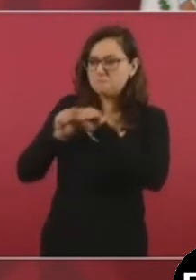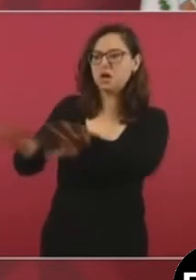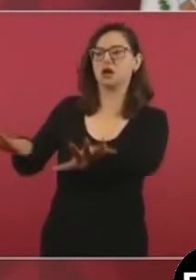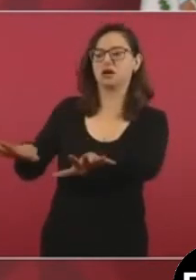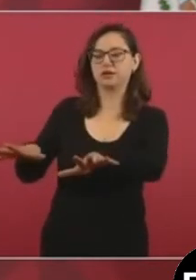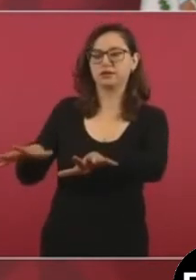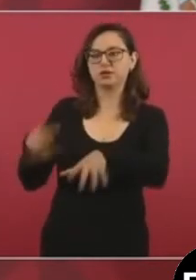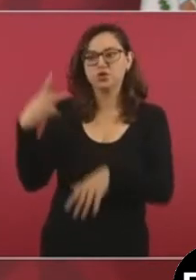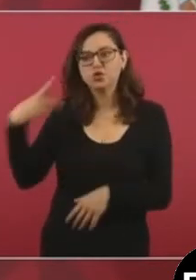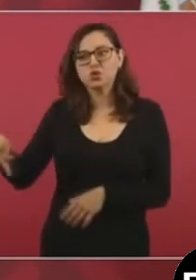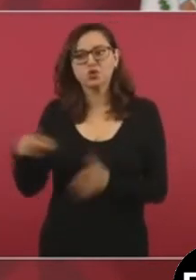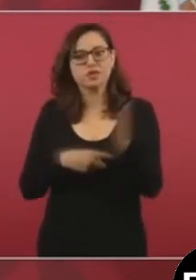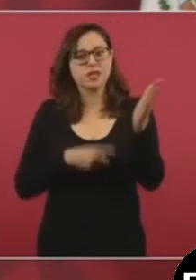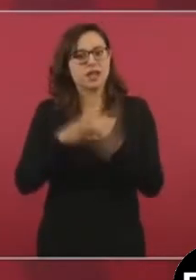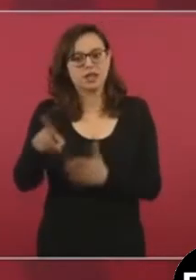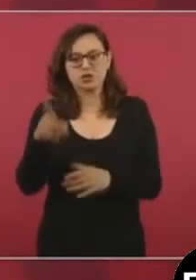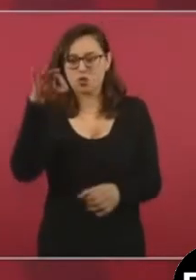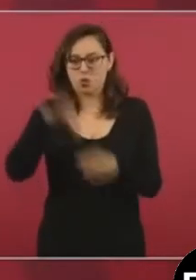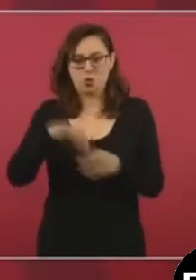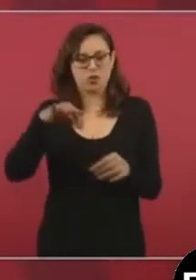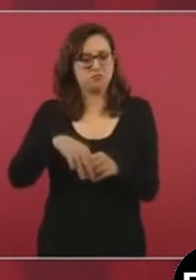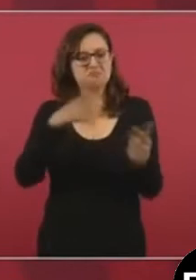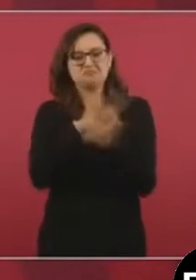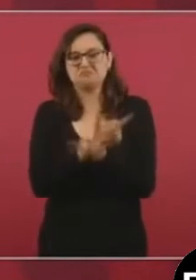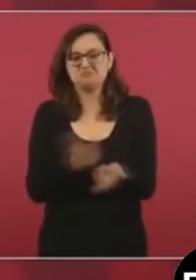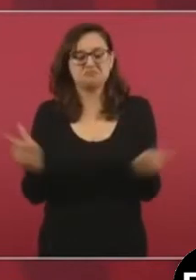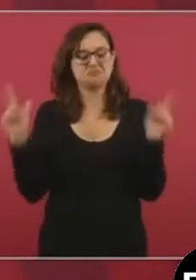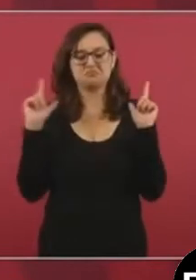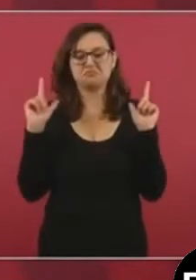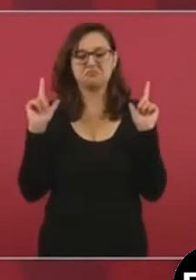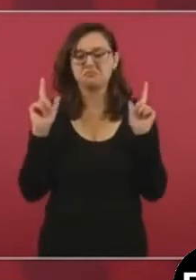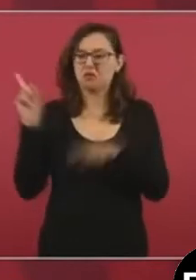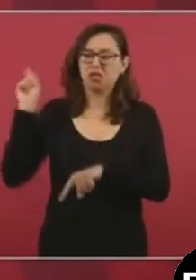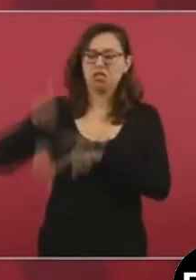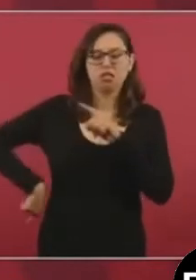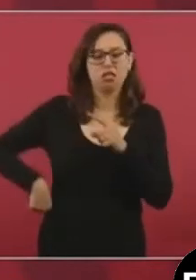a elegir libremente a sus autoridades.